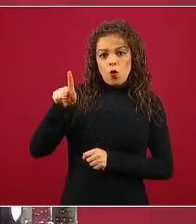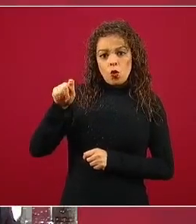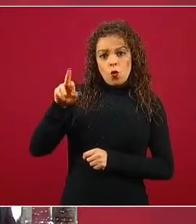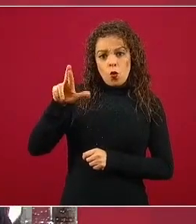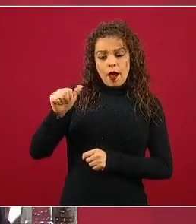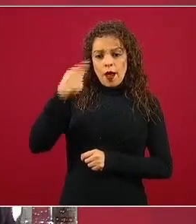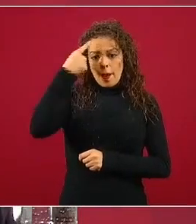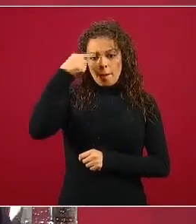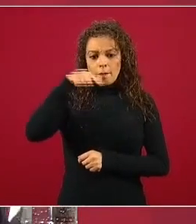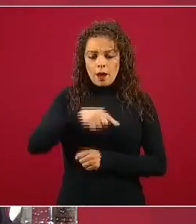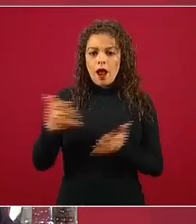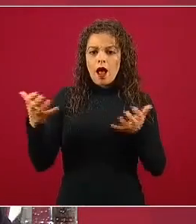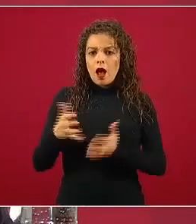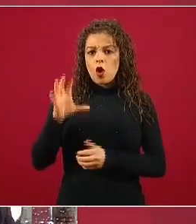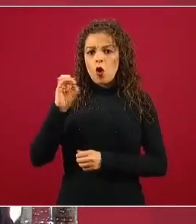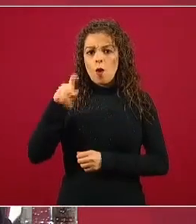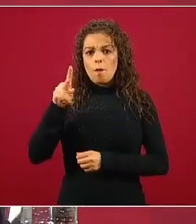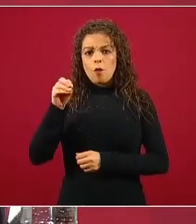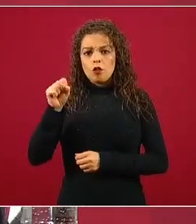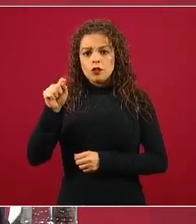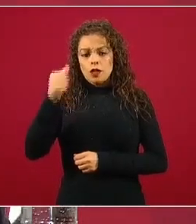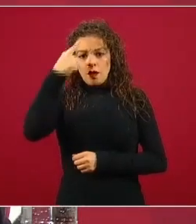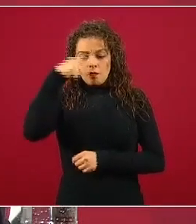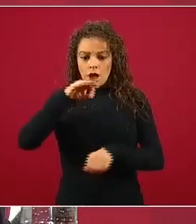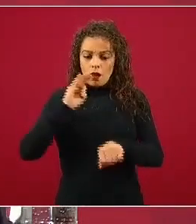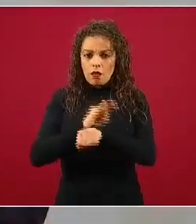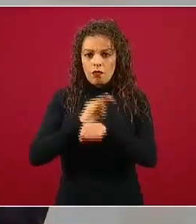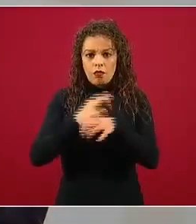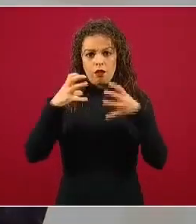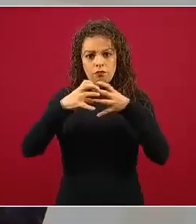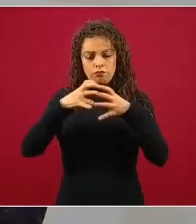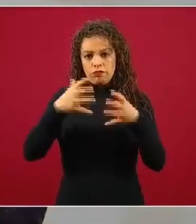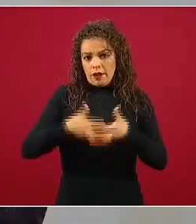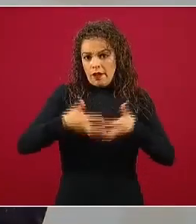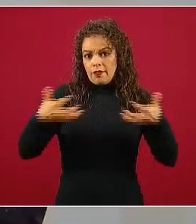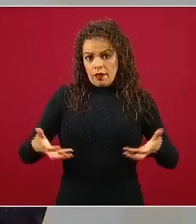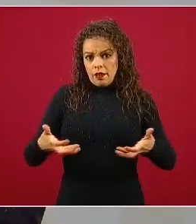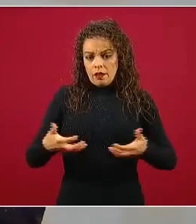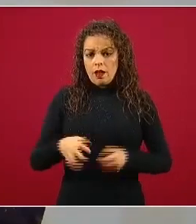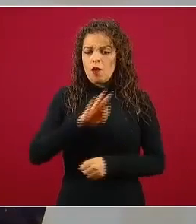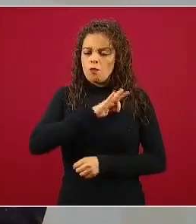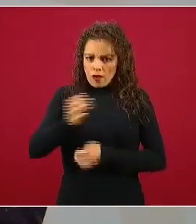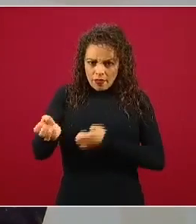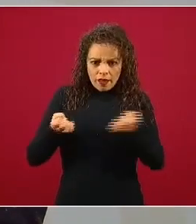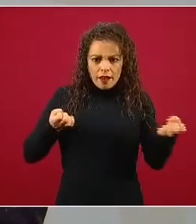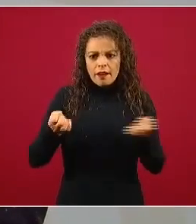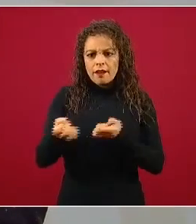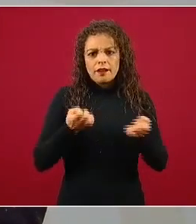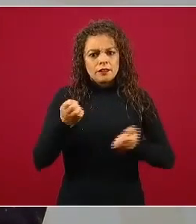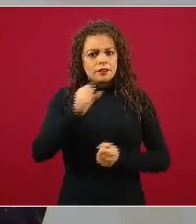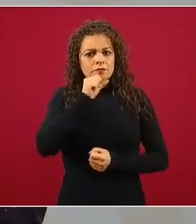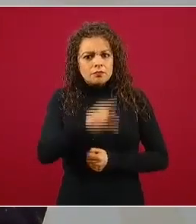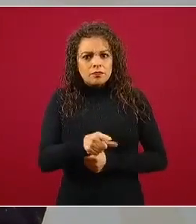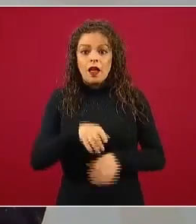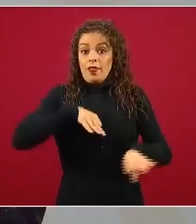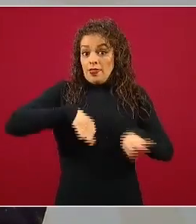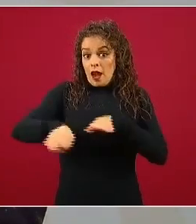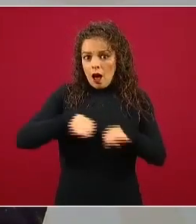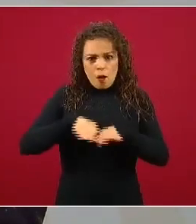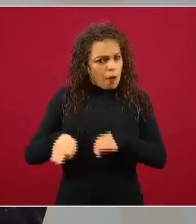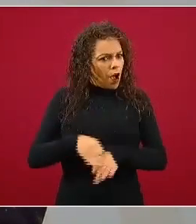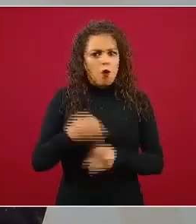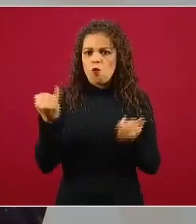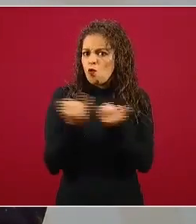hacer un poco de composta para ayudar a nuestro planeta. Podemos hacer ejercicio, podemos hacer nuestro trabajo también. Quiero